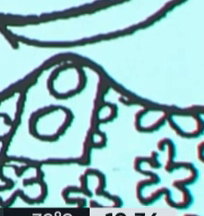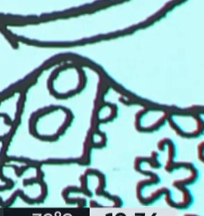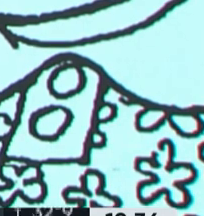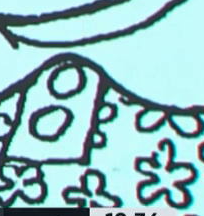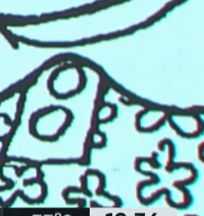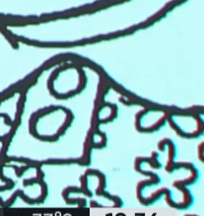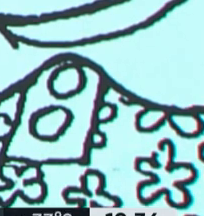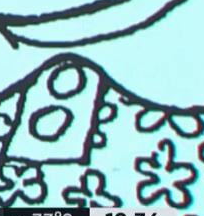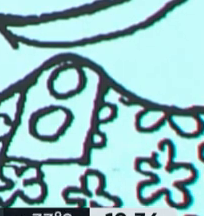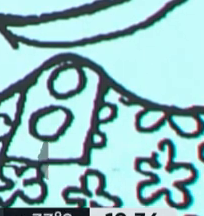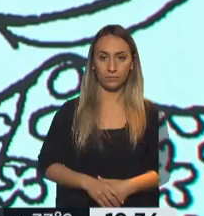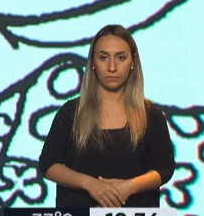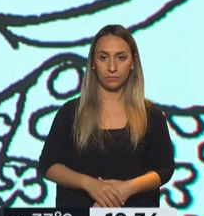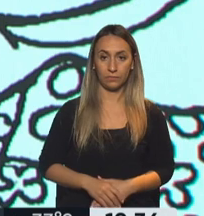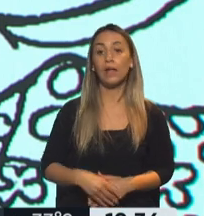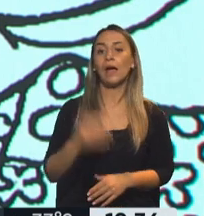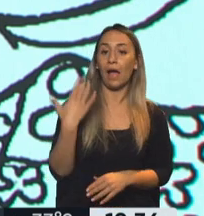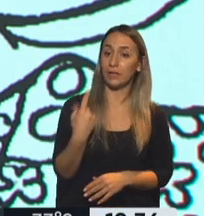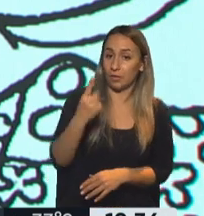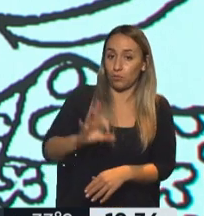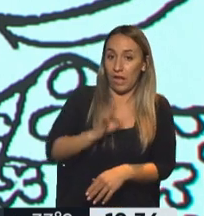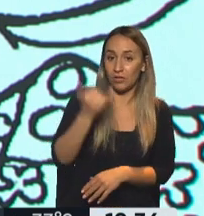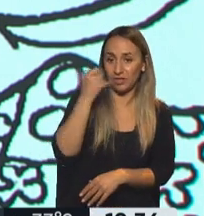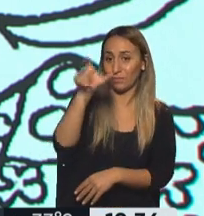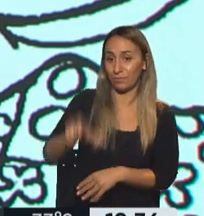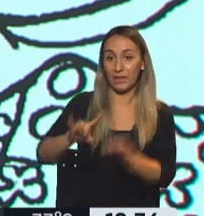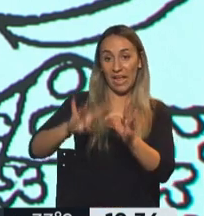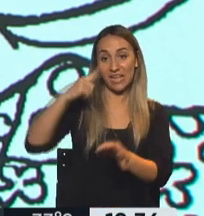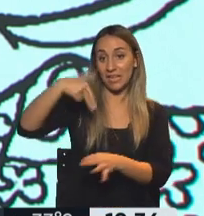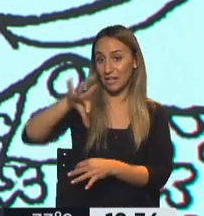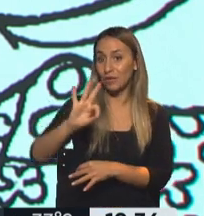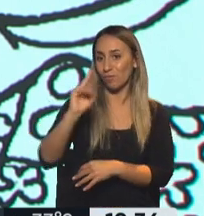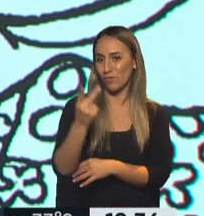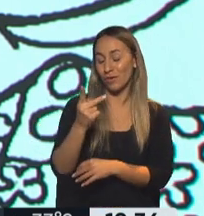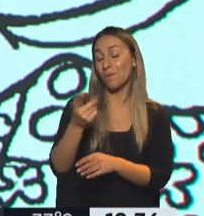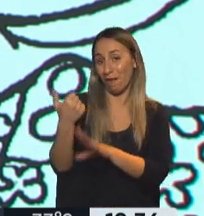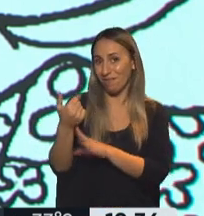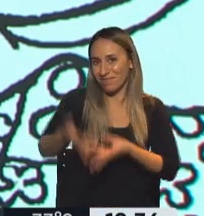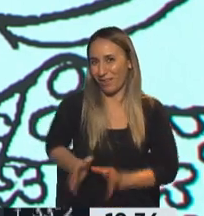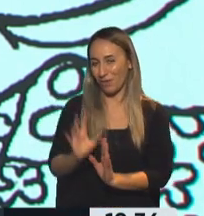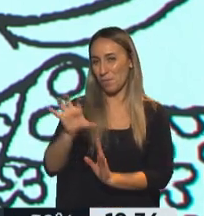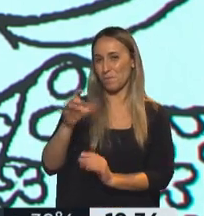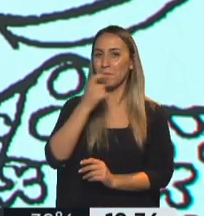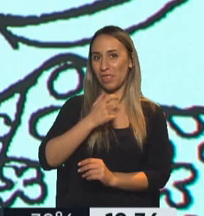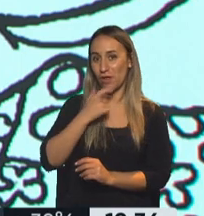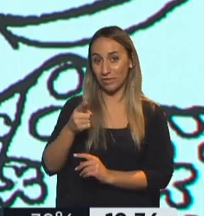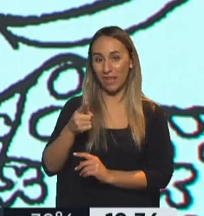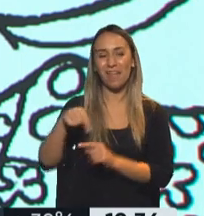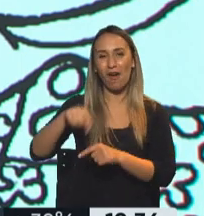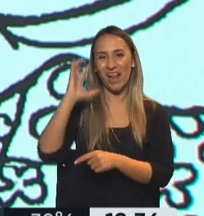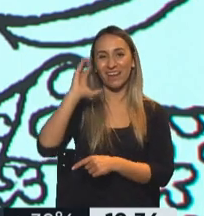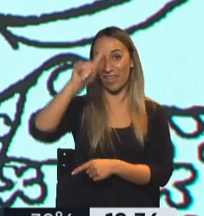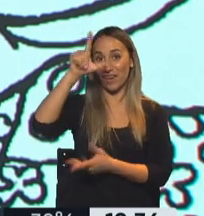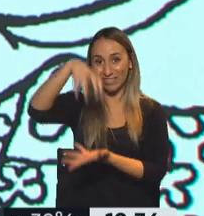entonces, un año del fallecimiento de Quino, había nacido allí, en Mendoza, y Radio Nacional Mendoza recibe ahora el nombre de Quino.